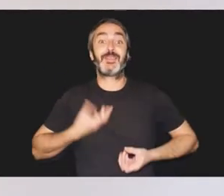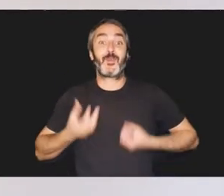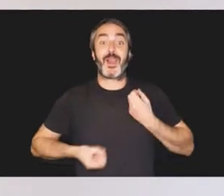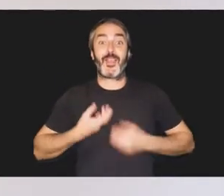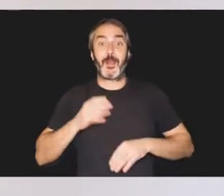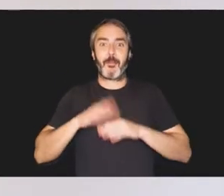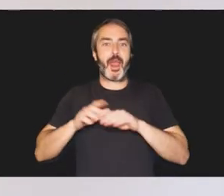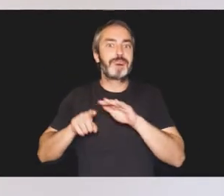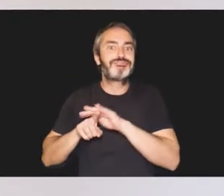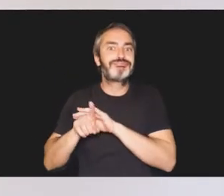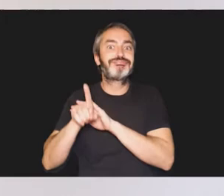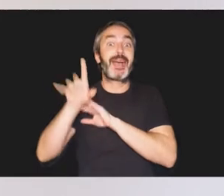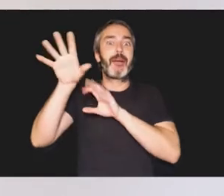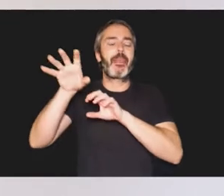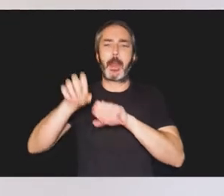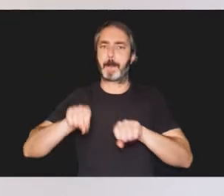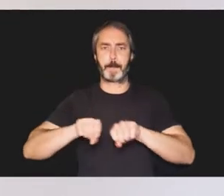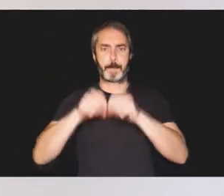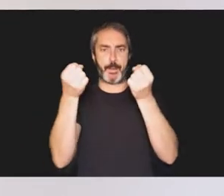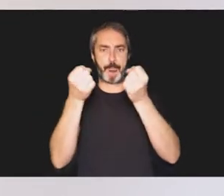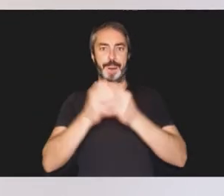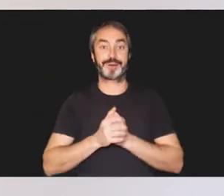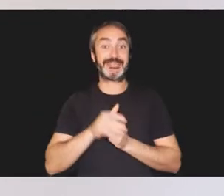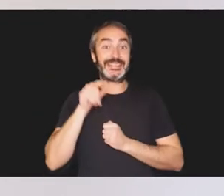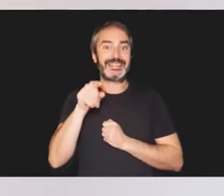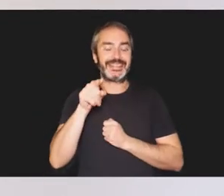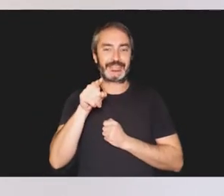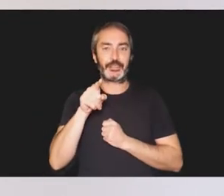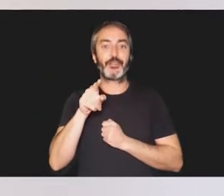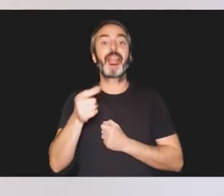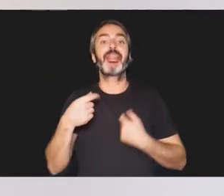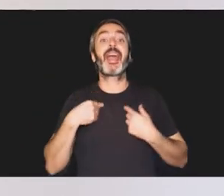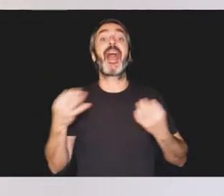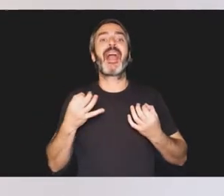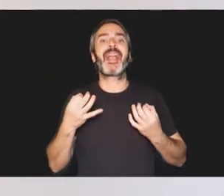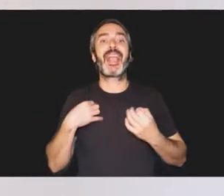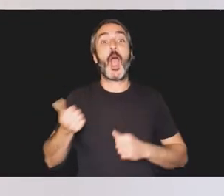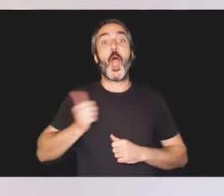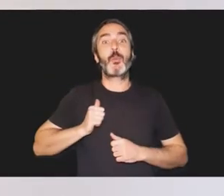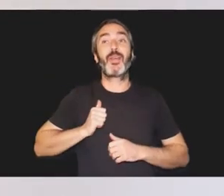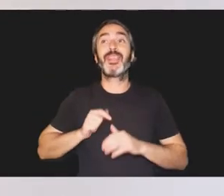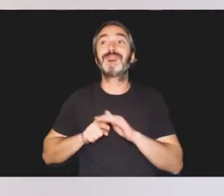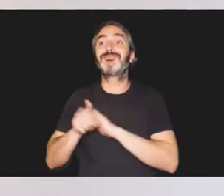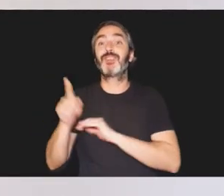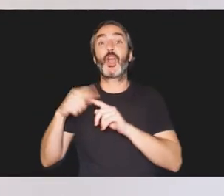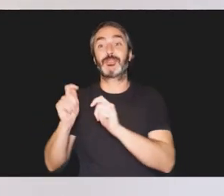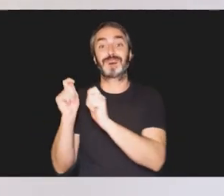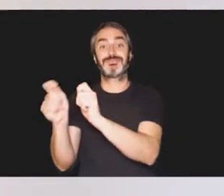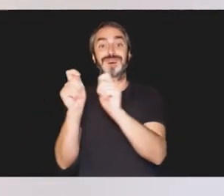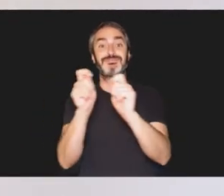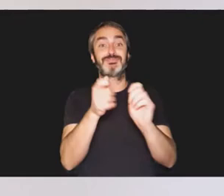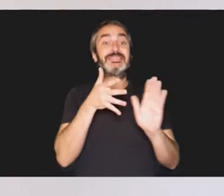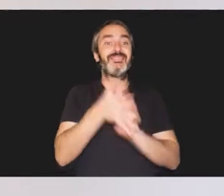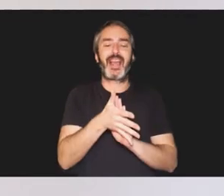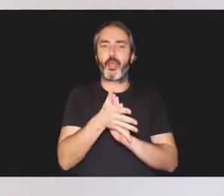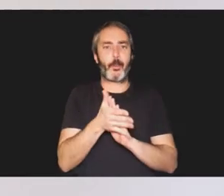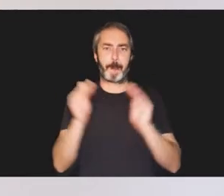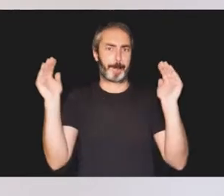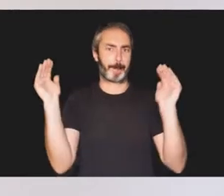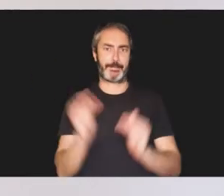necesaria para el aprendizaje se ve truncada. Y esto reduce las oportunidades de darle significado a los objetos y a los sonidos.